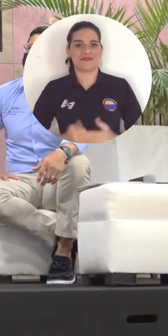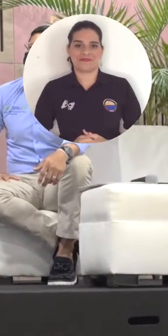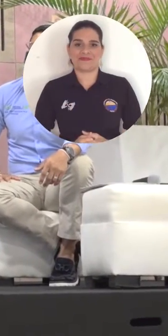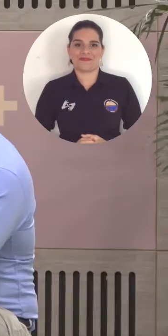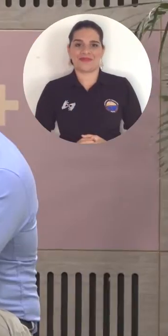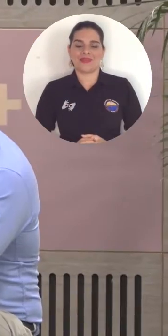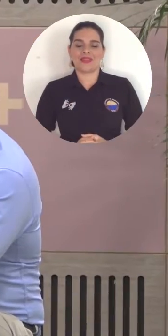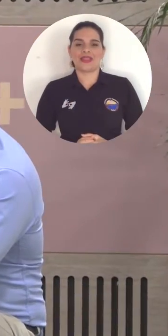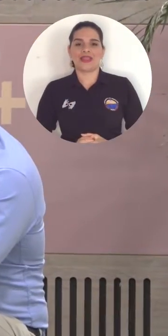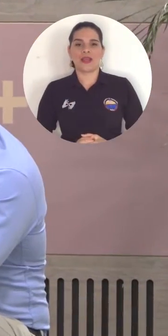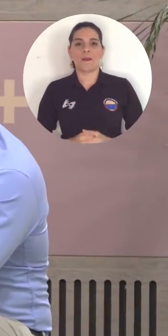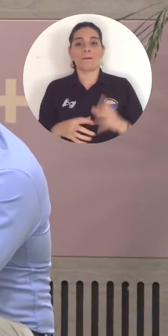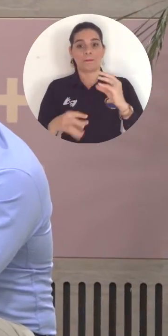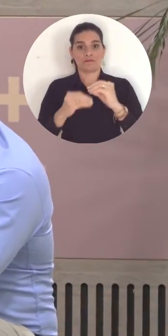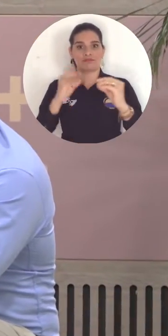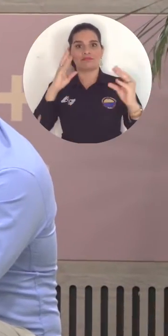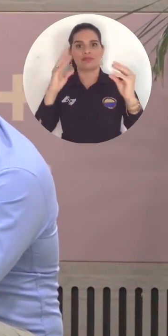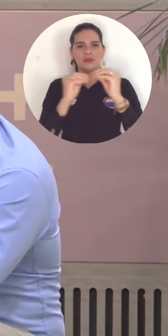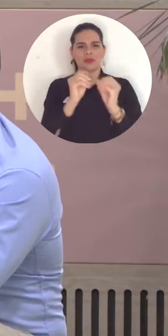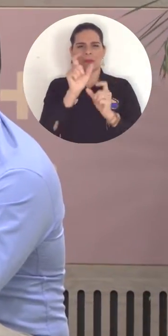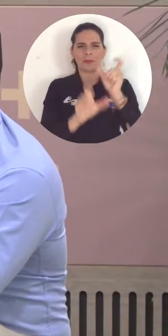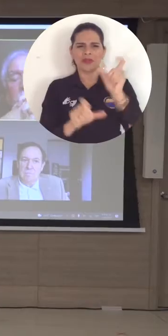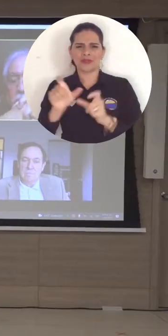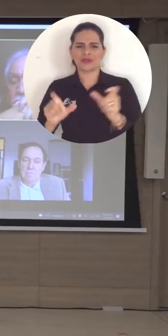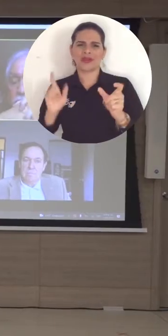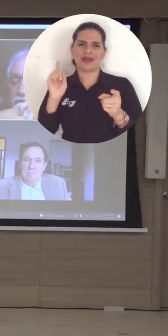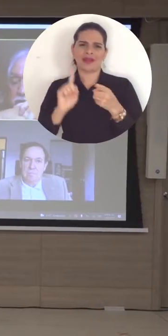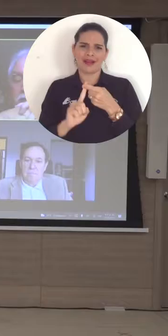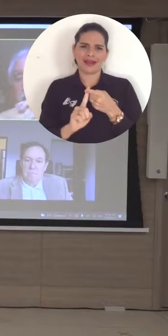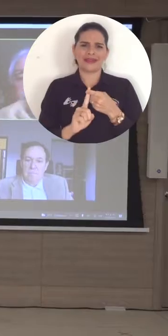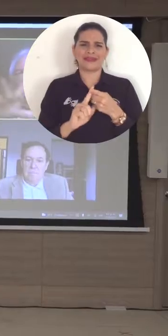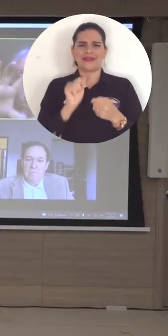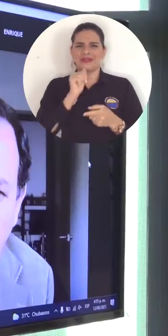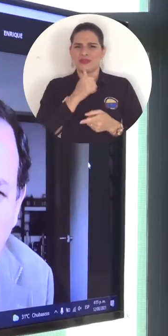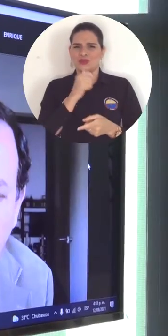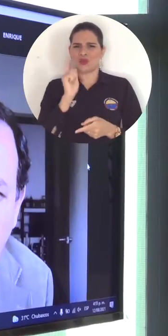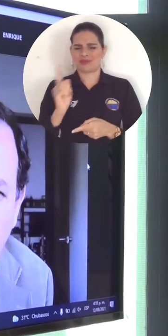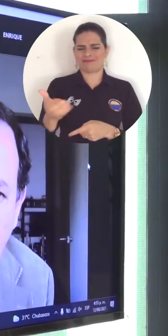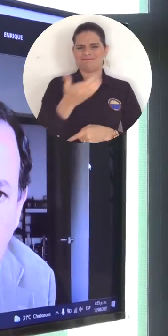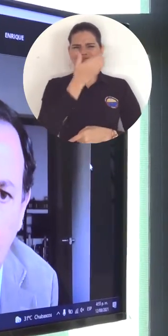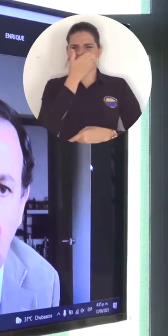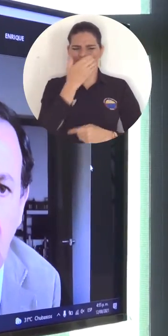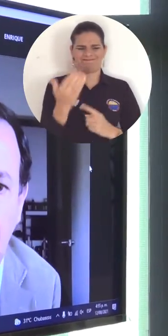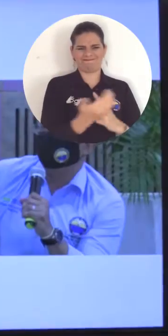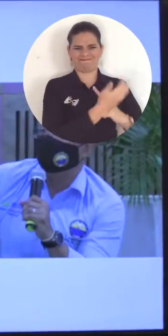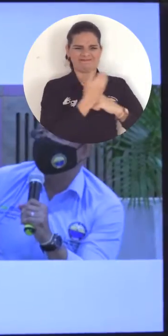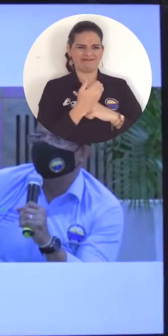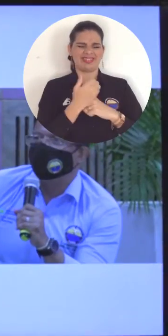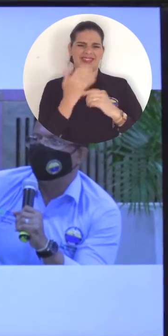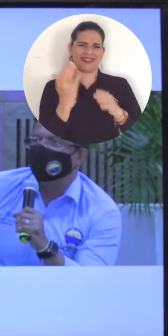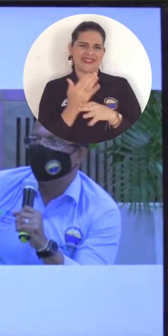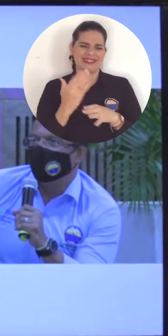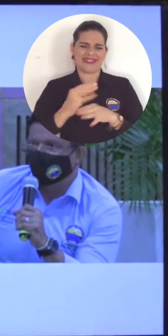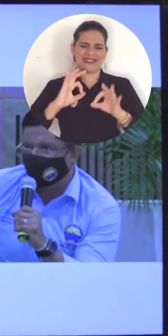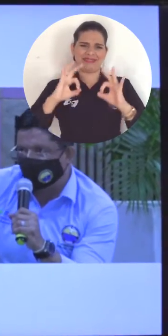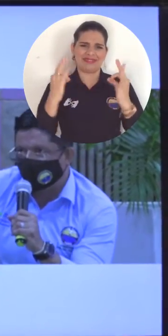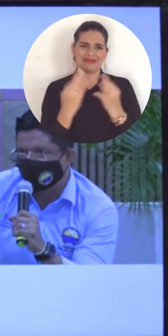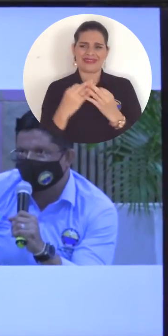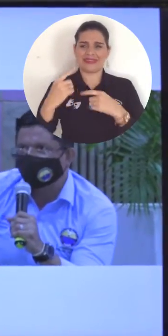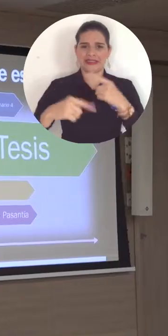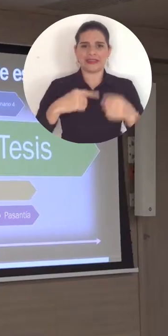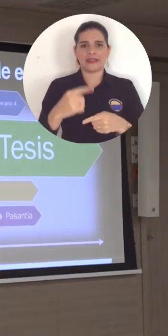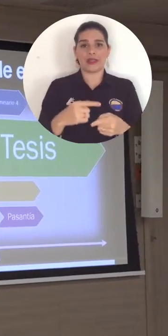posgradual surgió de la iniciativa del Doctor Pablo Vera Salazar, rector de esta Casa de Estudios Superiores, desde su plan de gobierno 2016